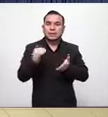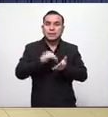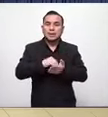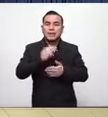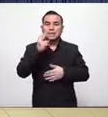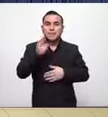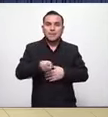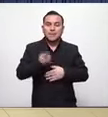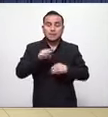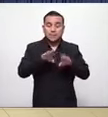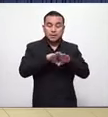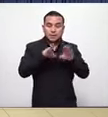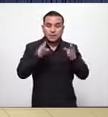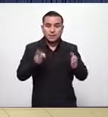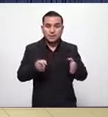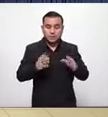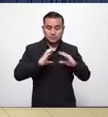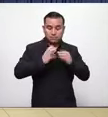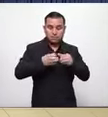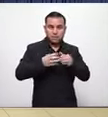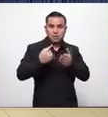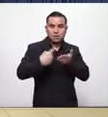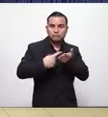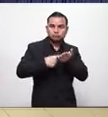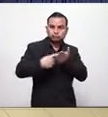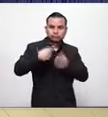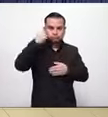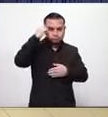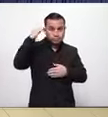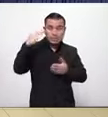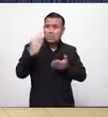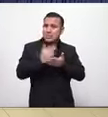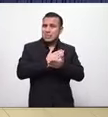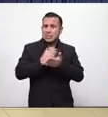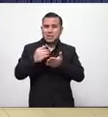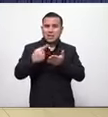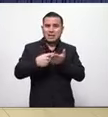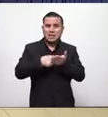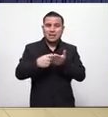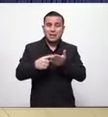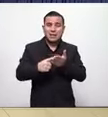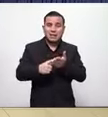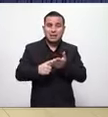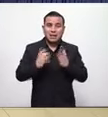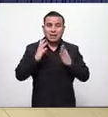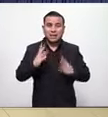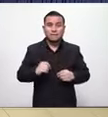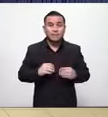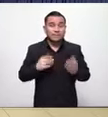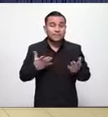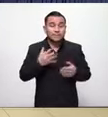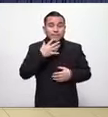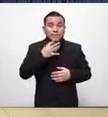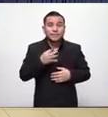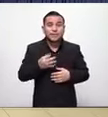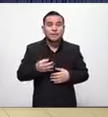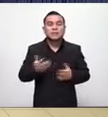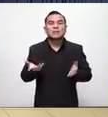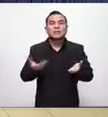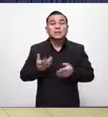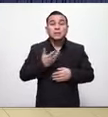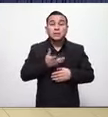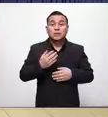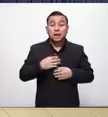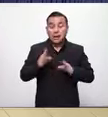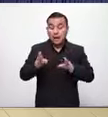en la comisión política sin consultarlos a ustedes que son los verdaderos voceros a quienes tenemos que